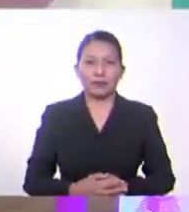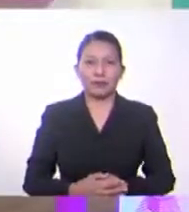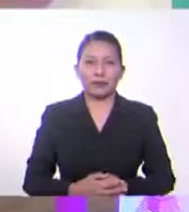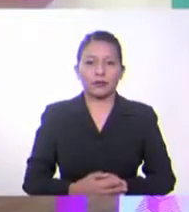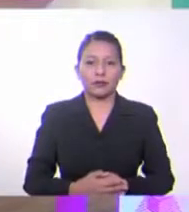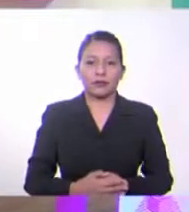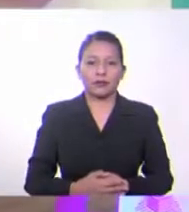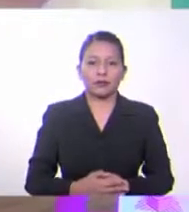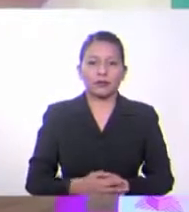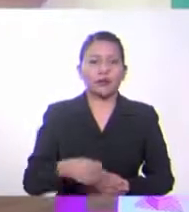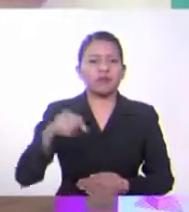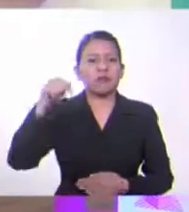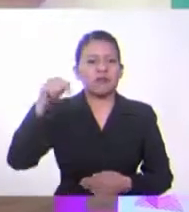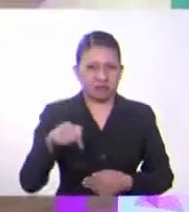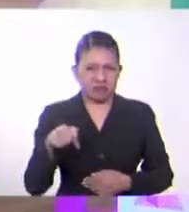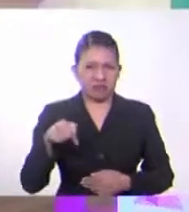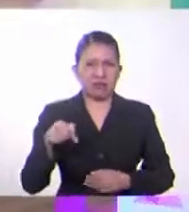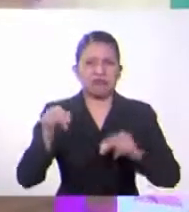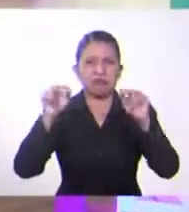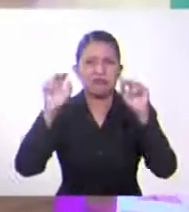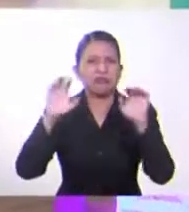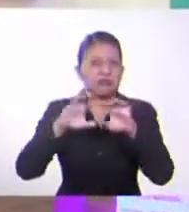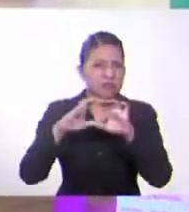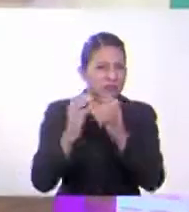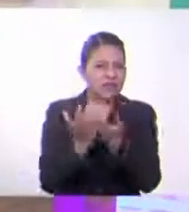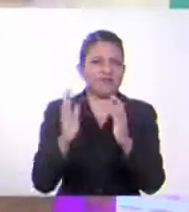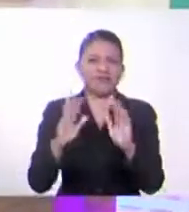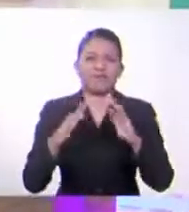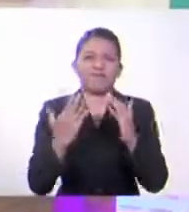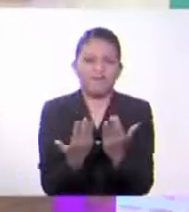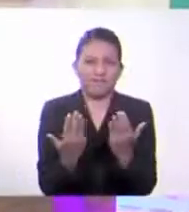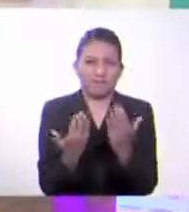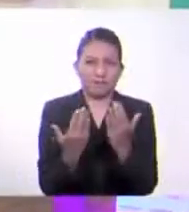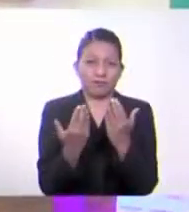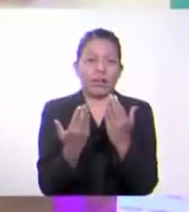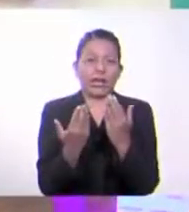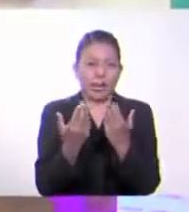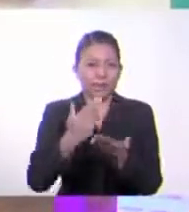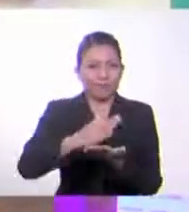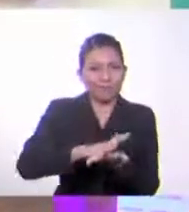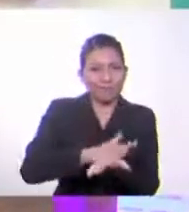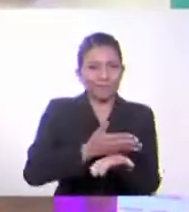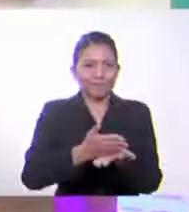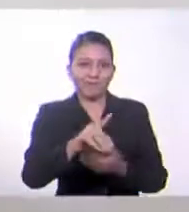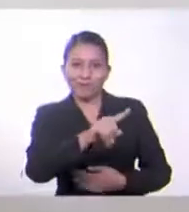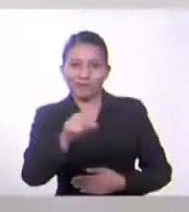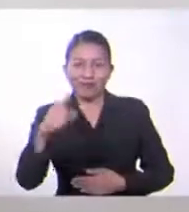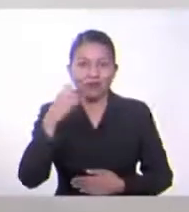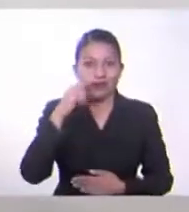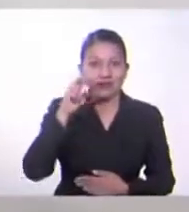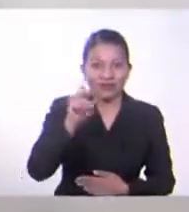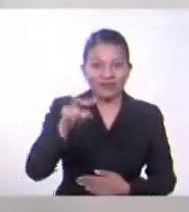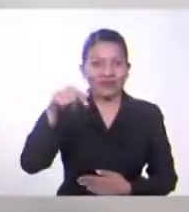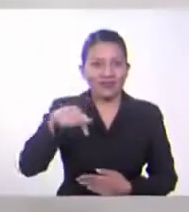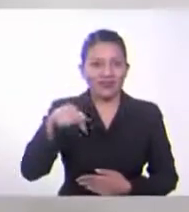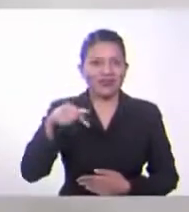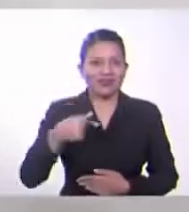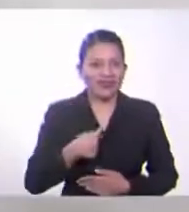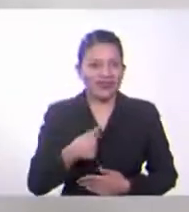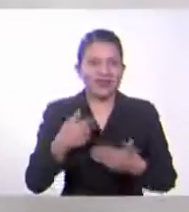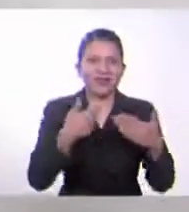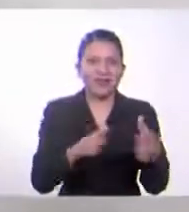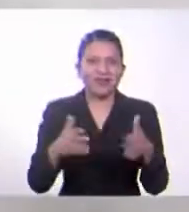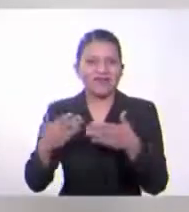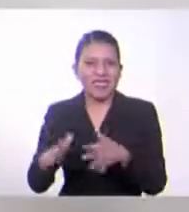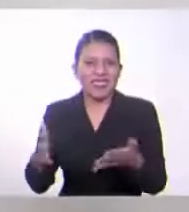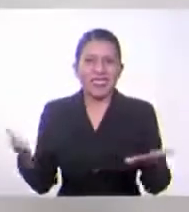Para esta clase, Doris, quiero que compartamos con nuestros amigos cómo nos fue en estos viajes que hemos estado